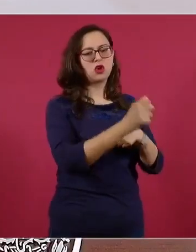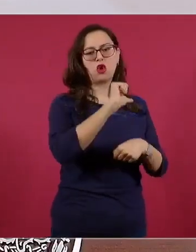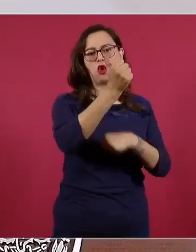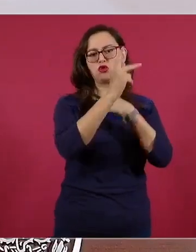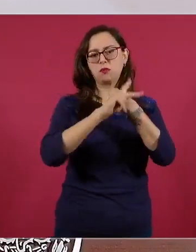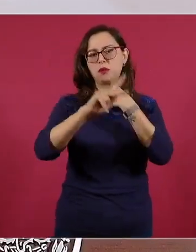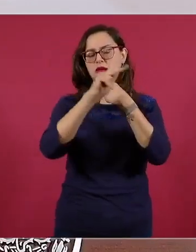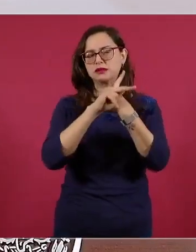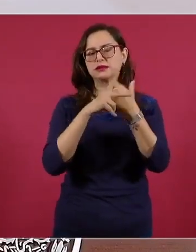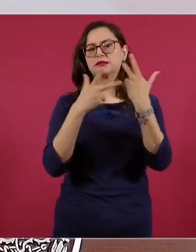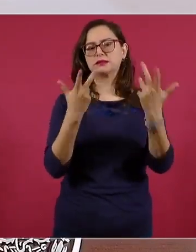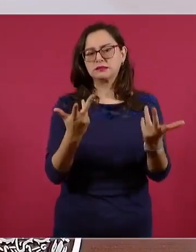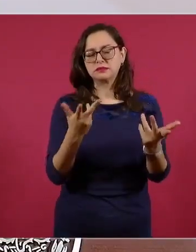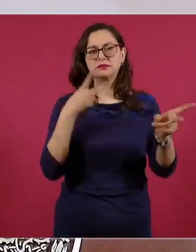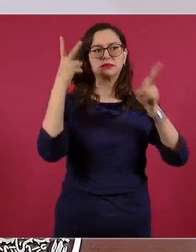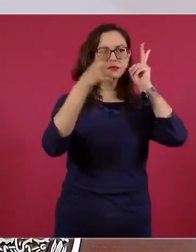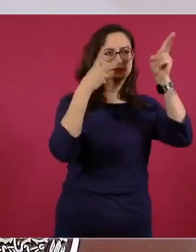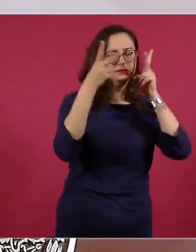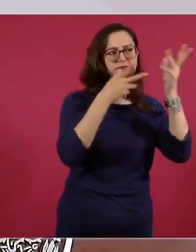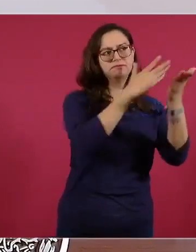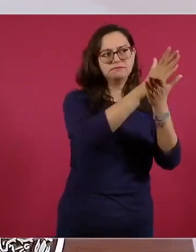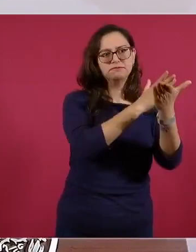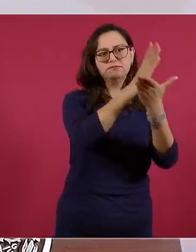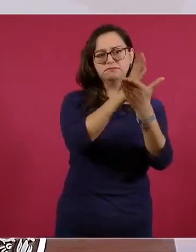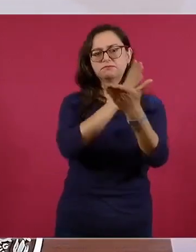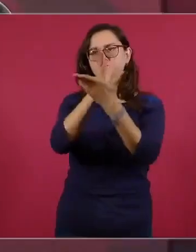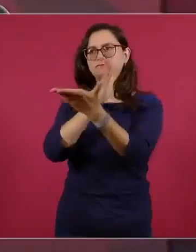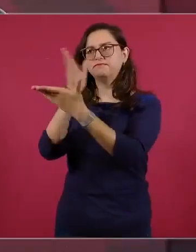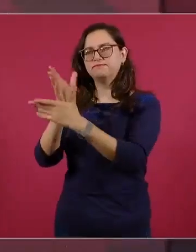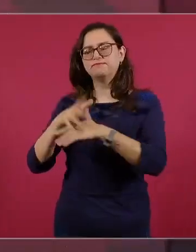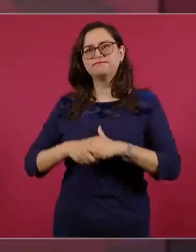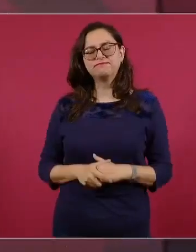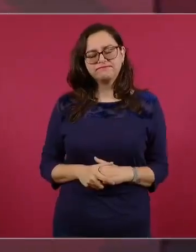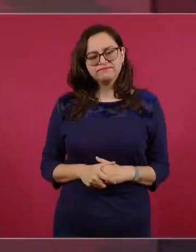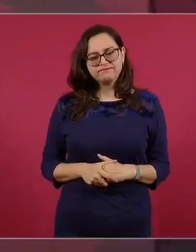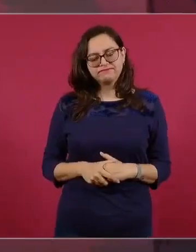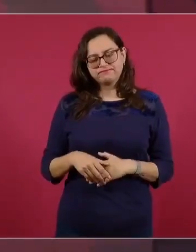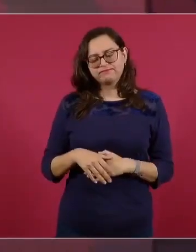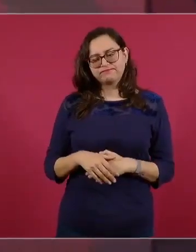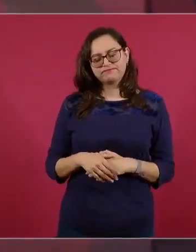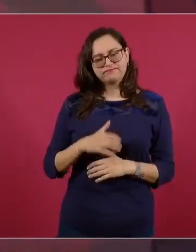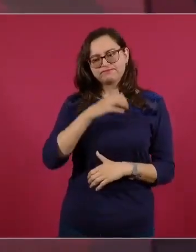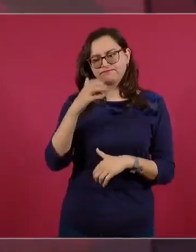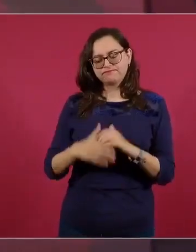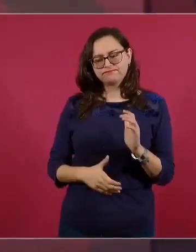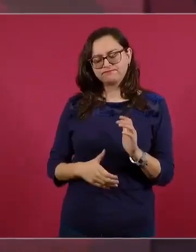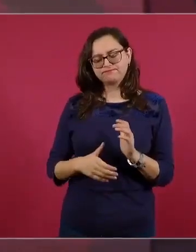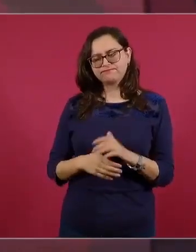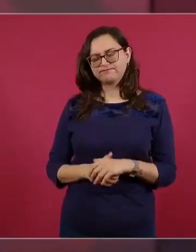países, para visitar otros países una vez que yo termine, pero no voy